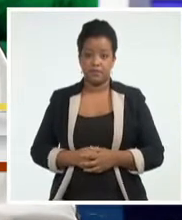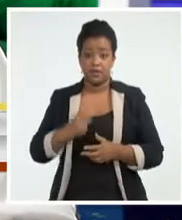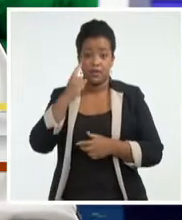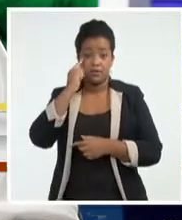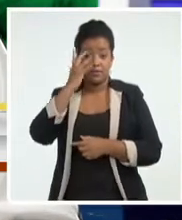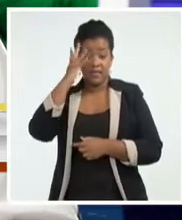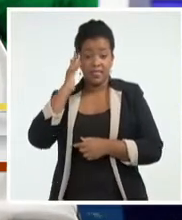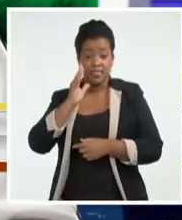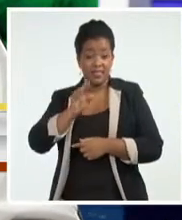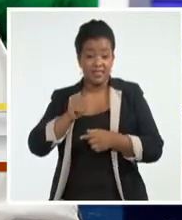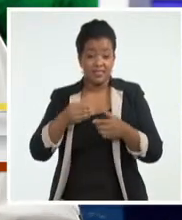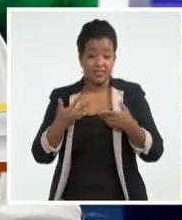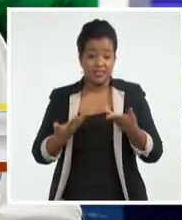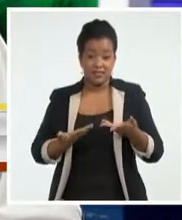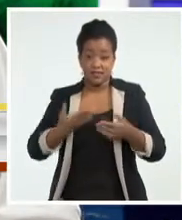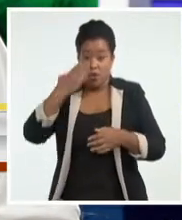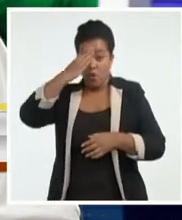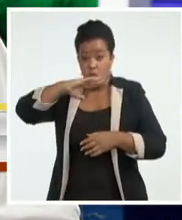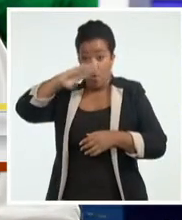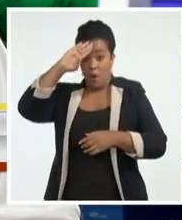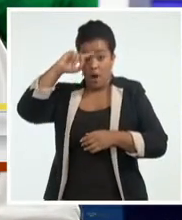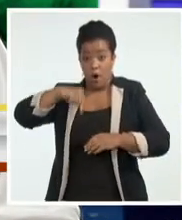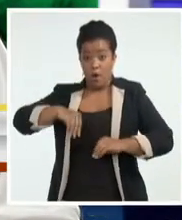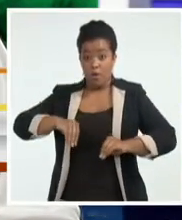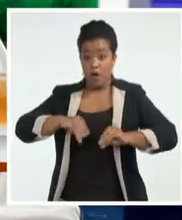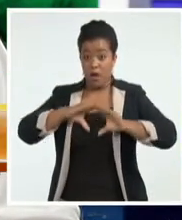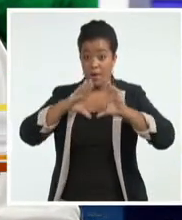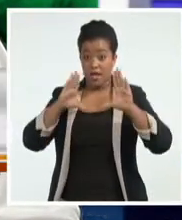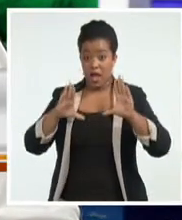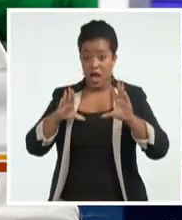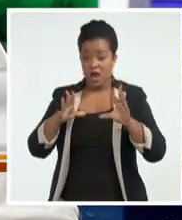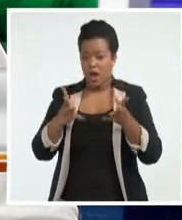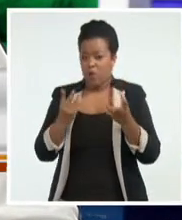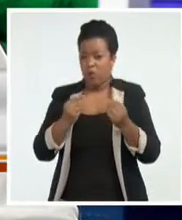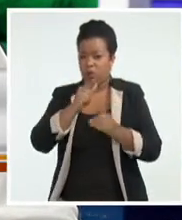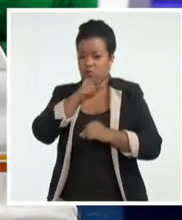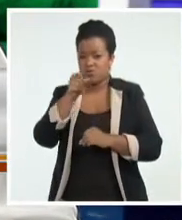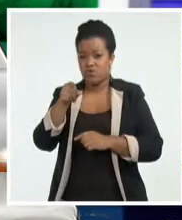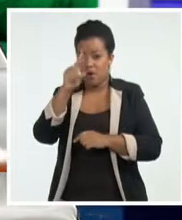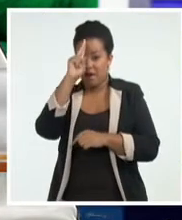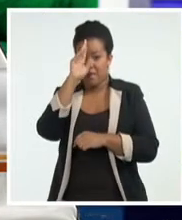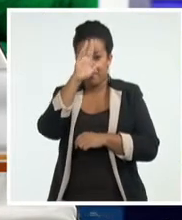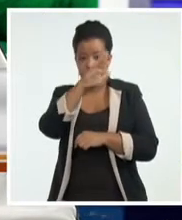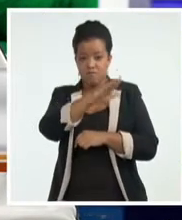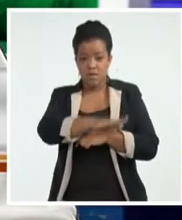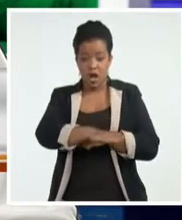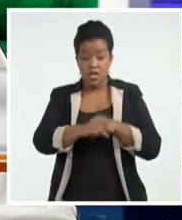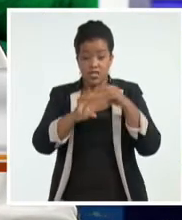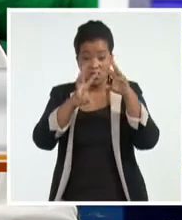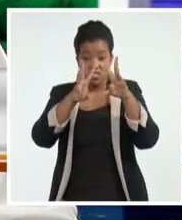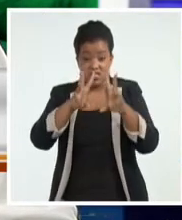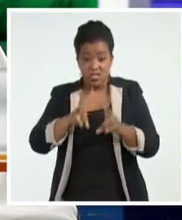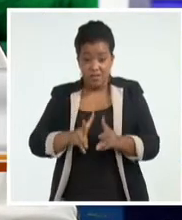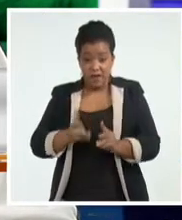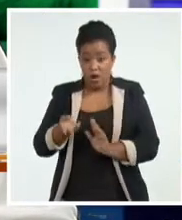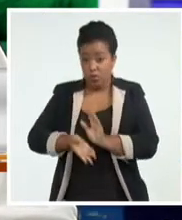89.867 pacientes ingresados, la cifra elevada,